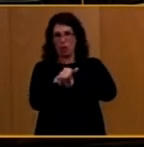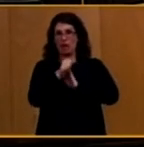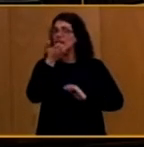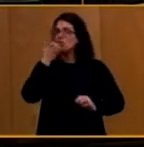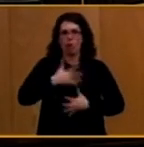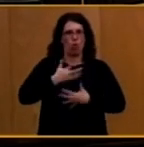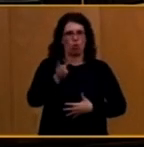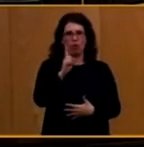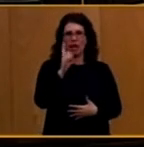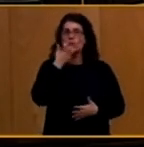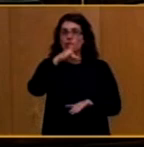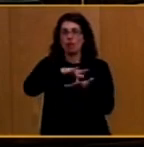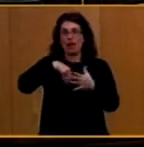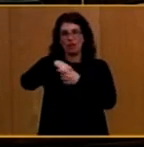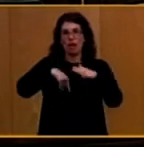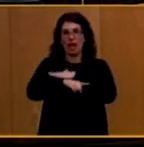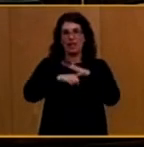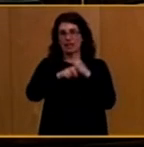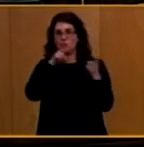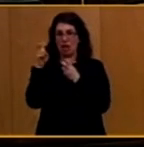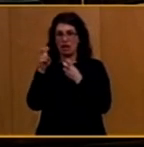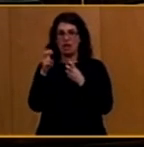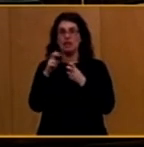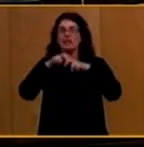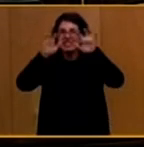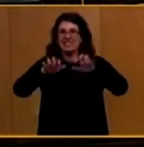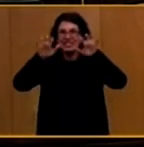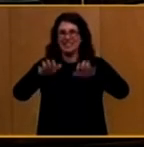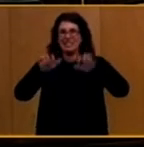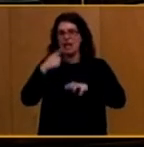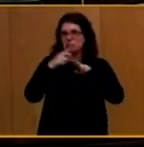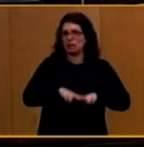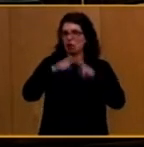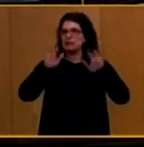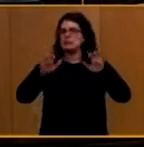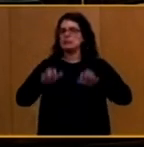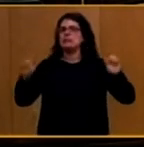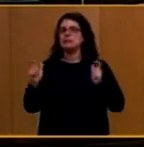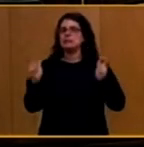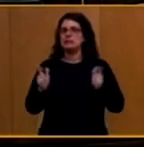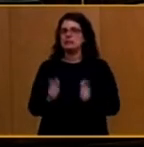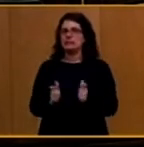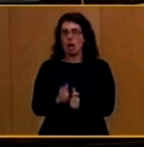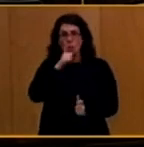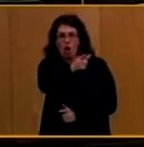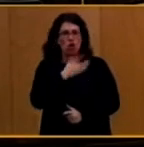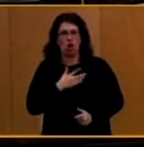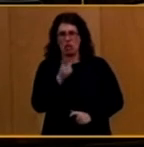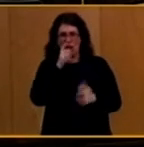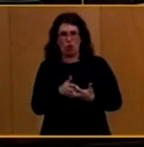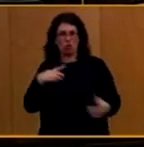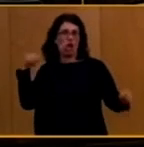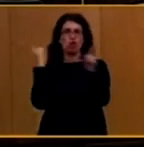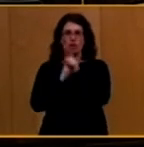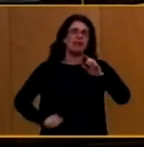agencia tributaria reduciendo el número de inspectores y reduciendo recursos porque no hay voluntad de luchar contra el gran fraude fiscal